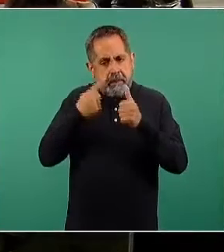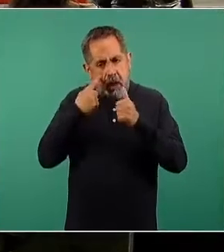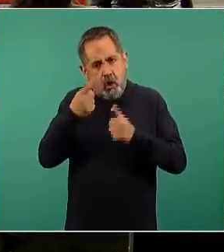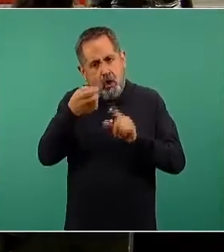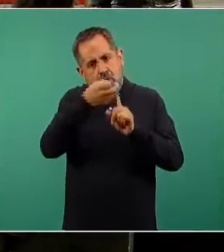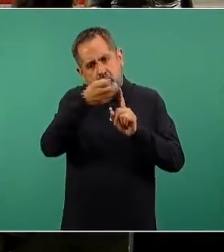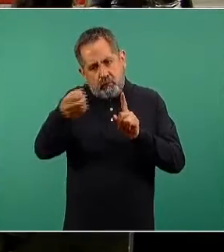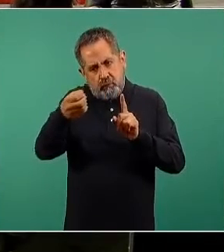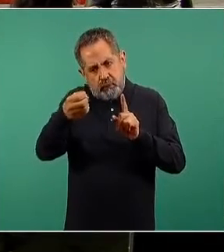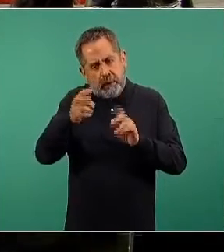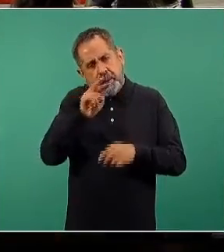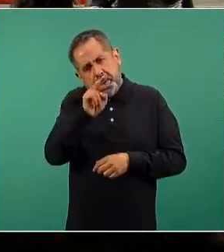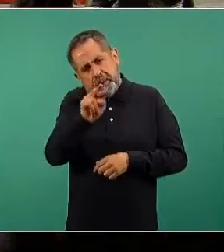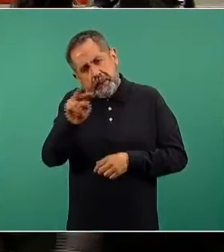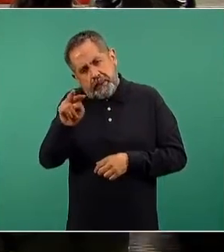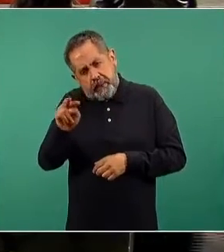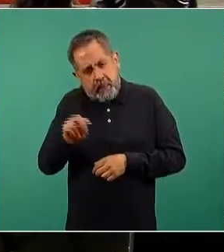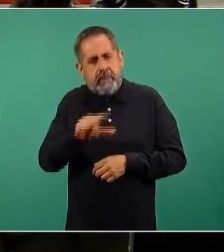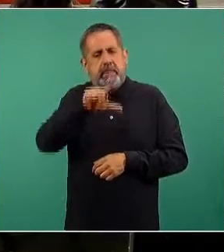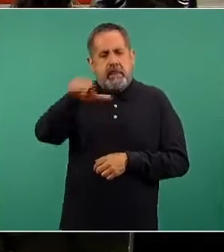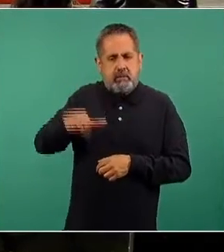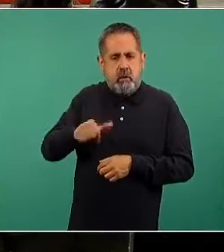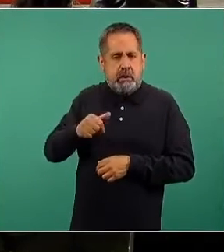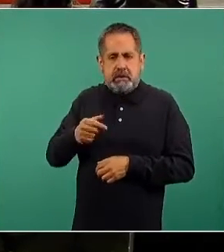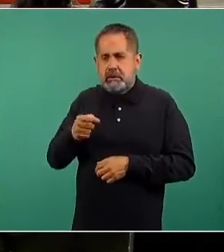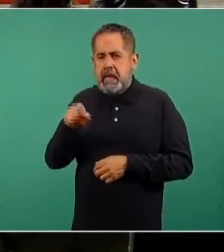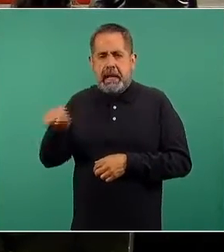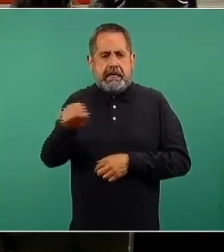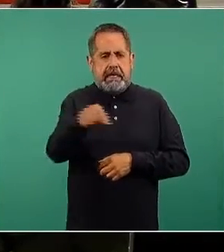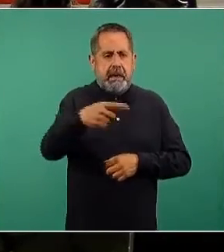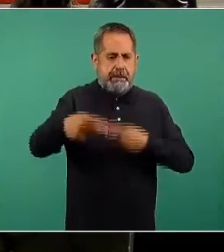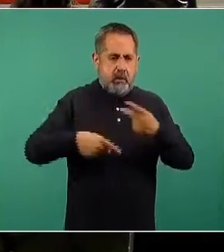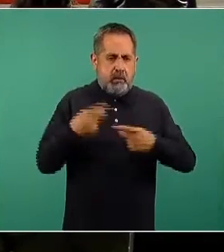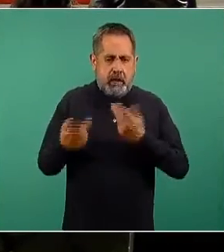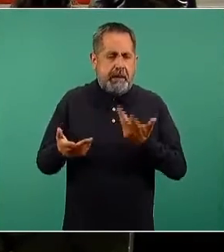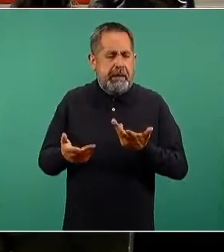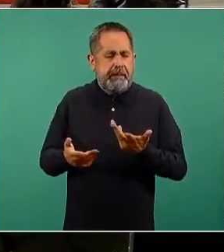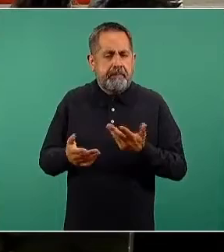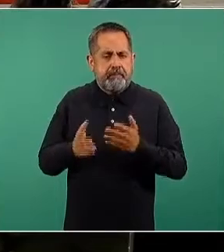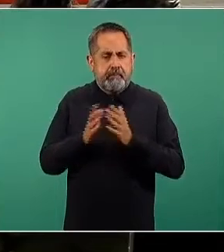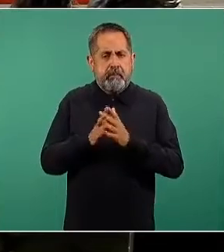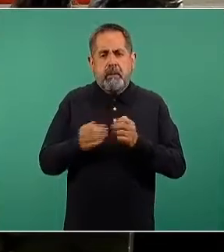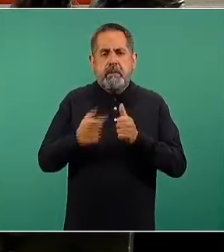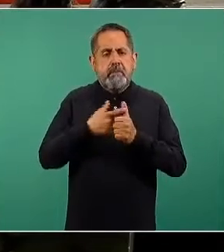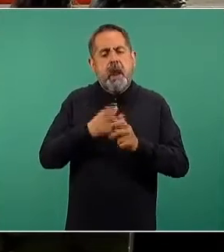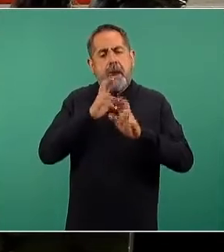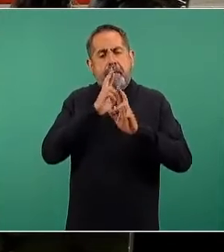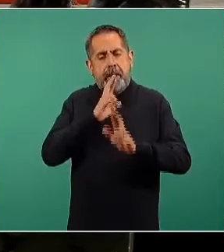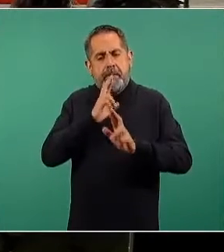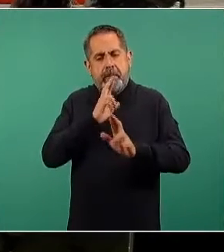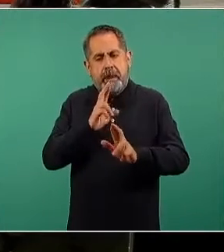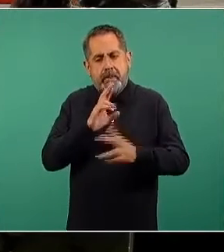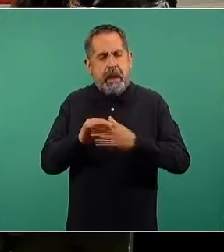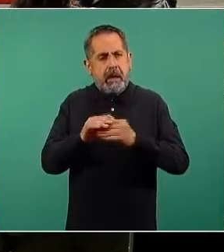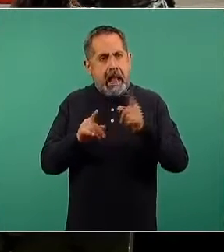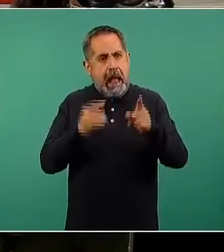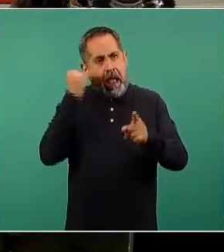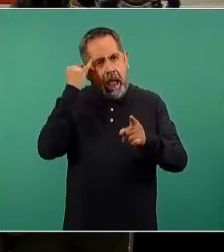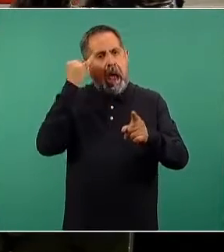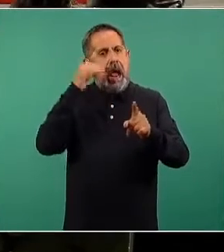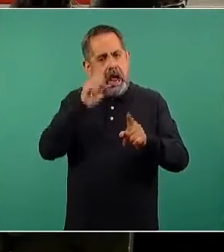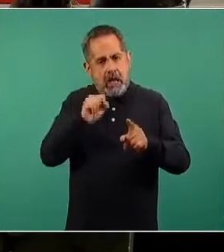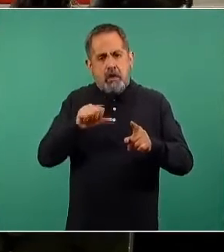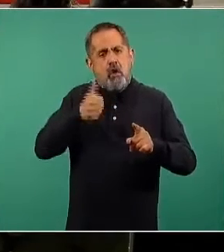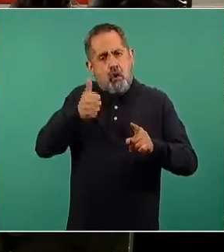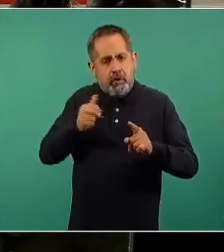antes de pasar a la sección de preguntas aquí, y vamos a responder. Y sobre esto seguramente nos dará pie a